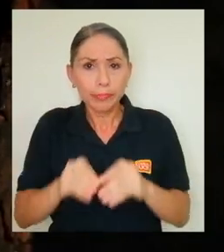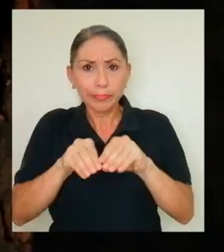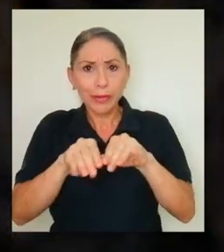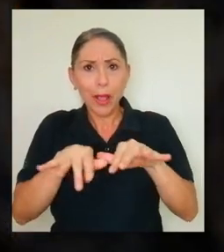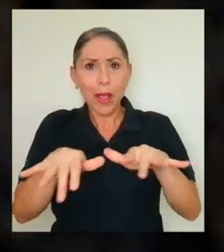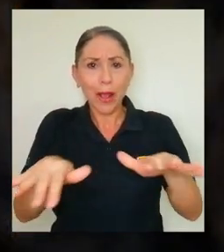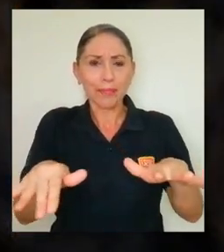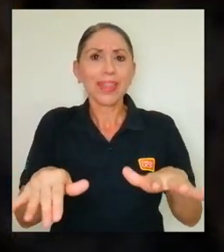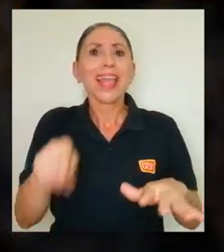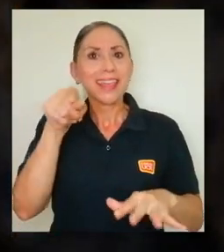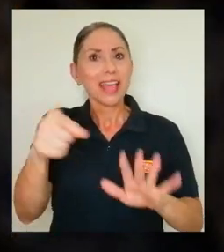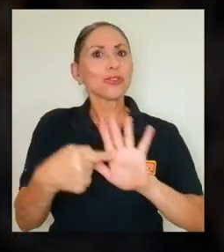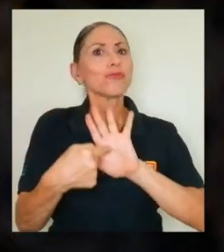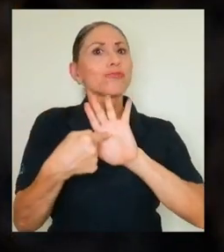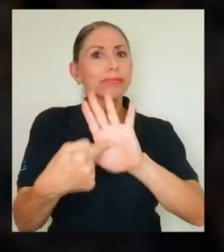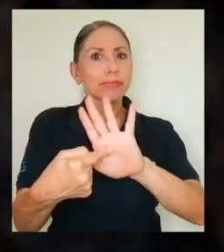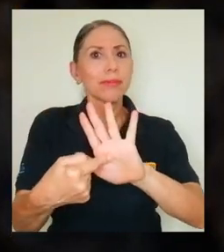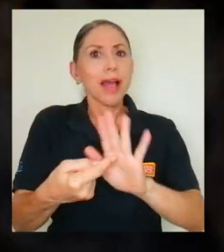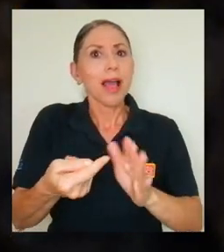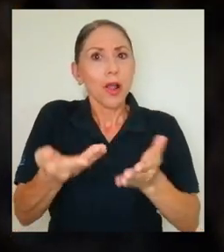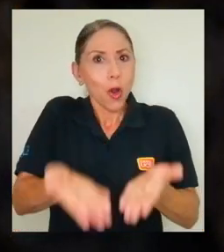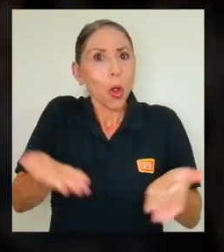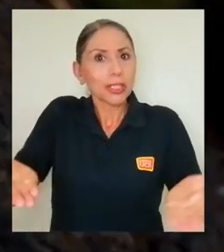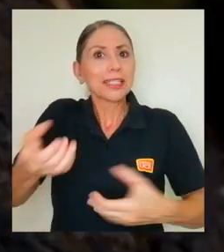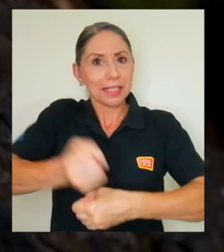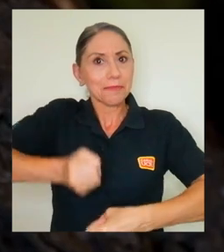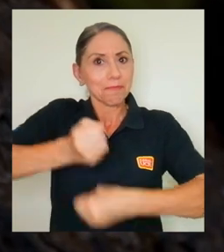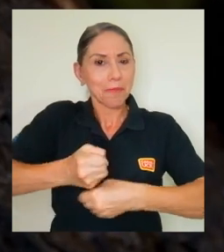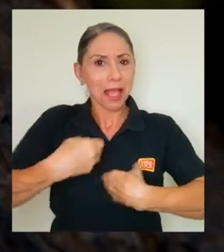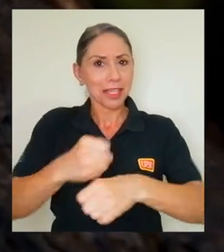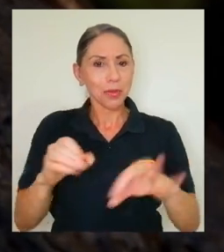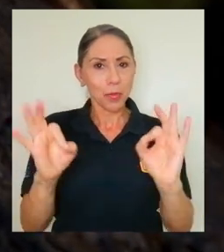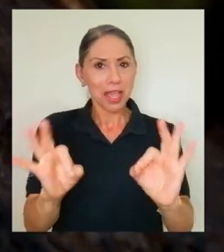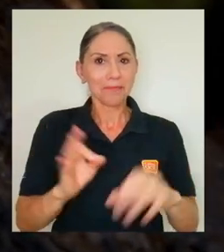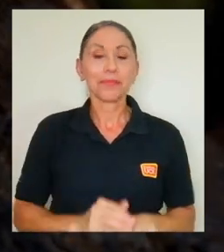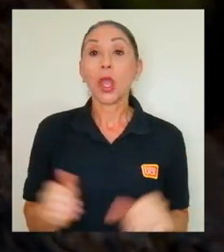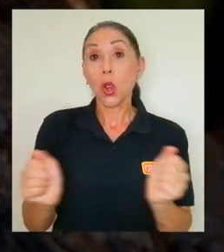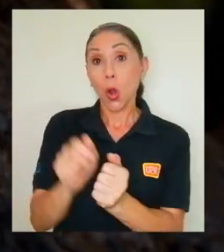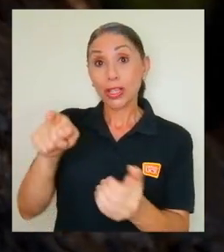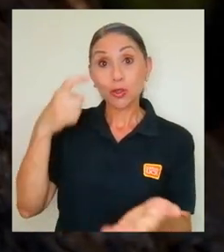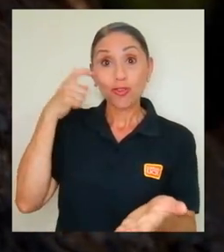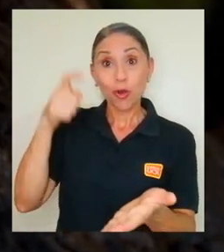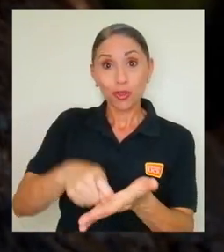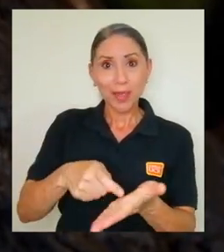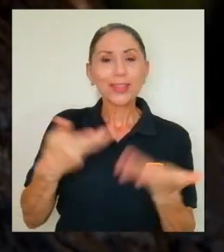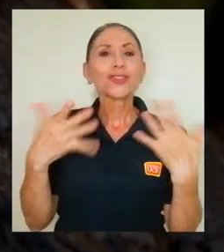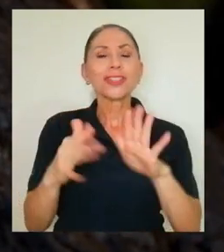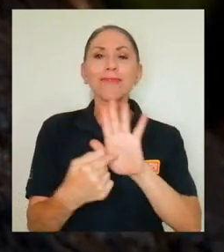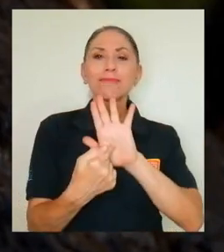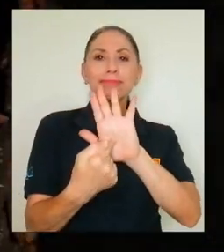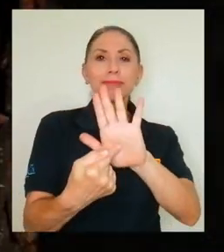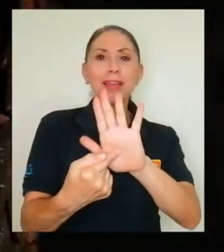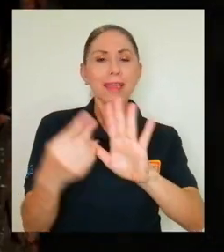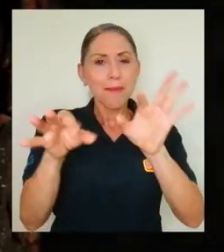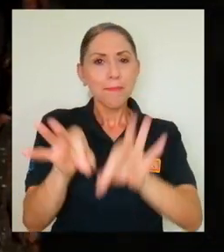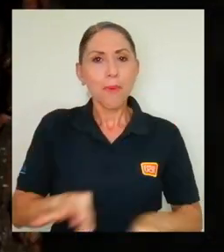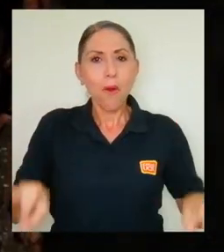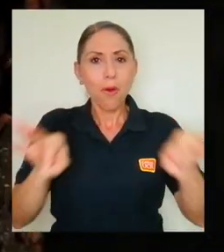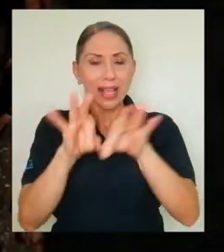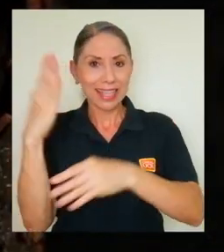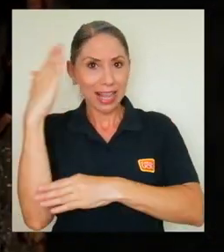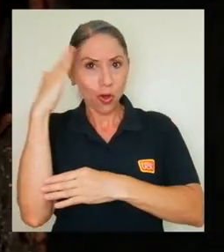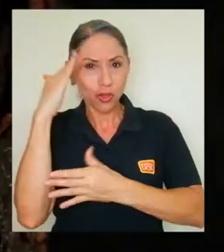vez más dice un poco de que hay cosas que se están haciendo bien. Con estos reconocimientos queda clara la importancia del